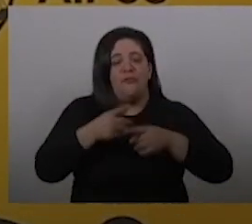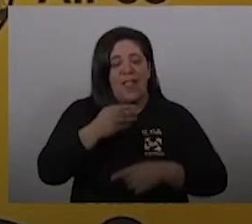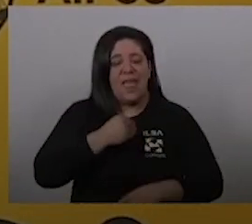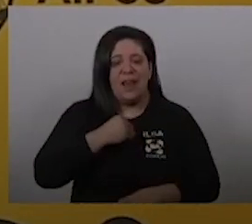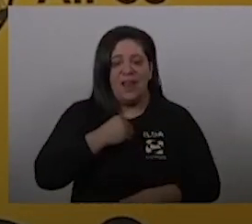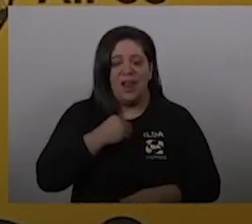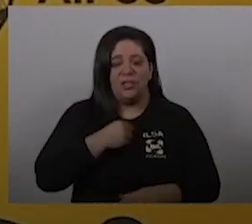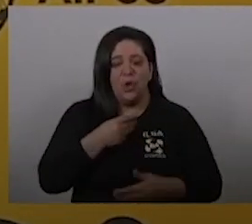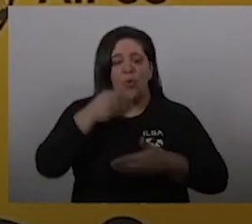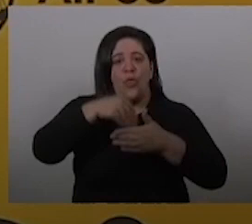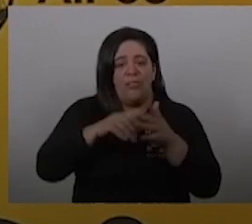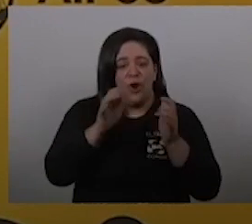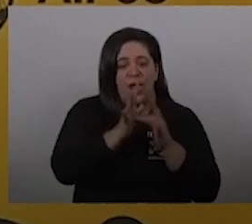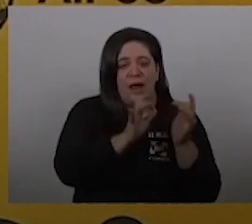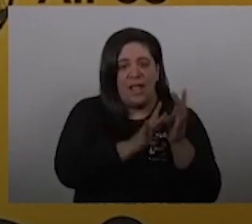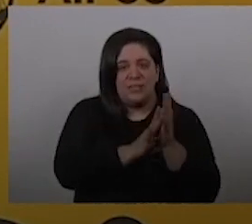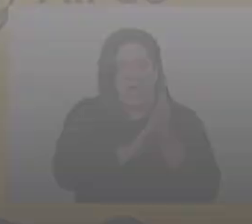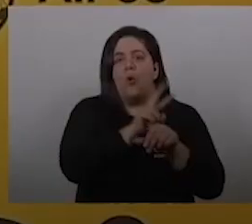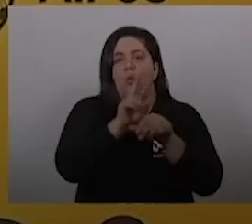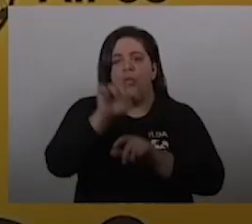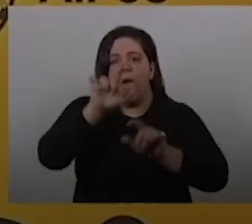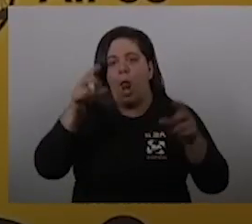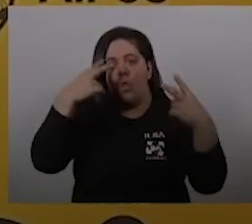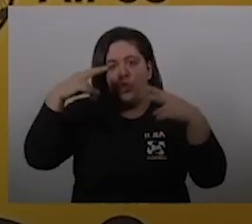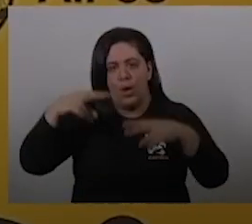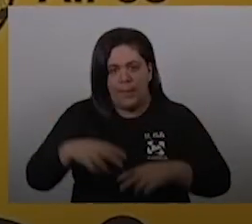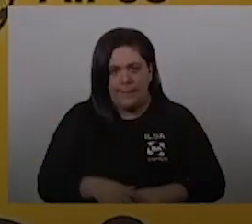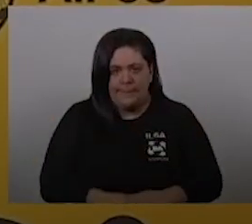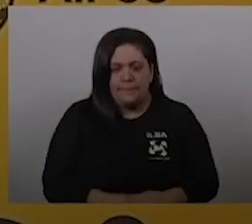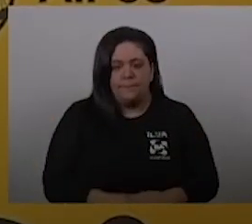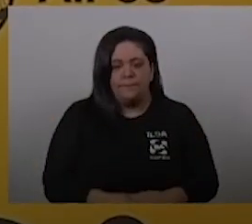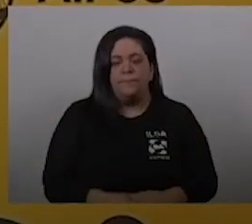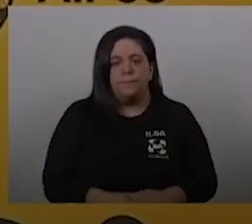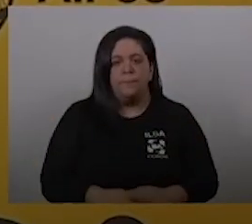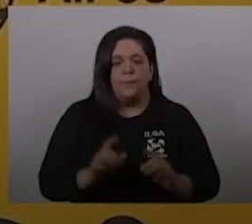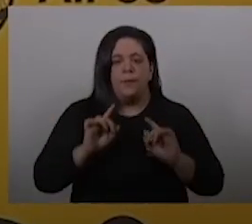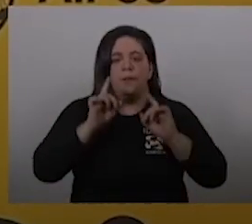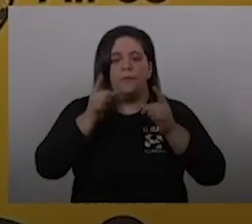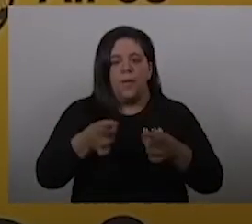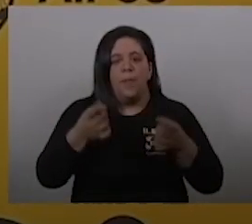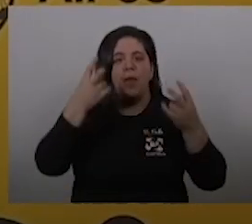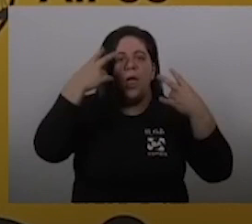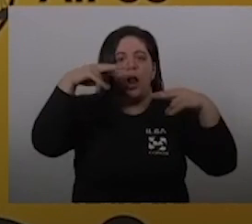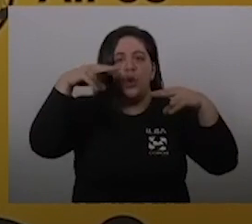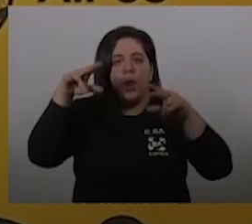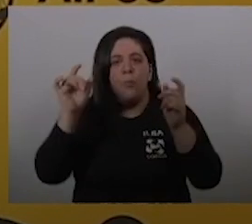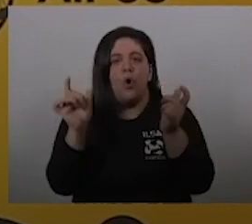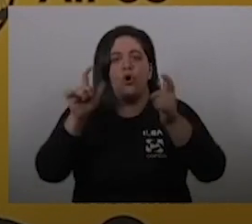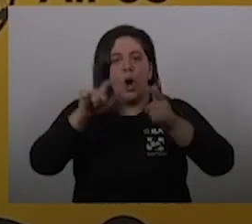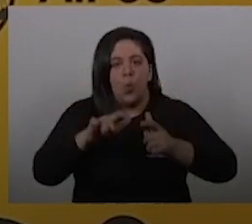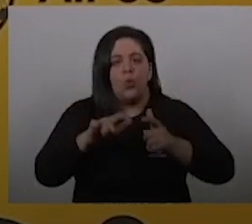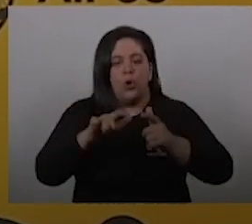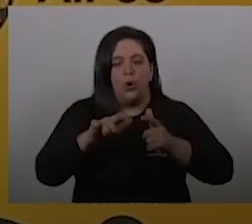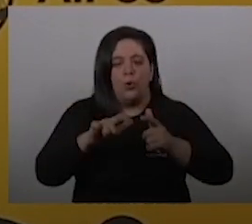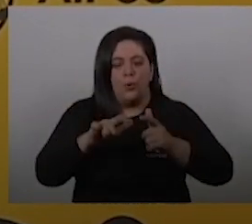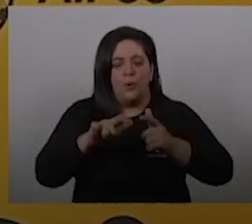templos con una capacidad de hasta el 50%. Y además, volvemos a habilitar el turismo de reuniones, que genera